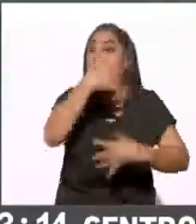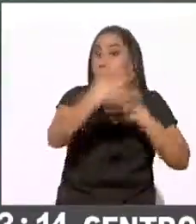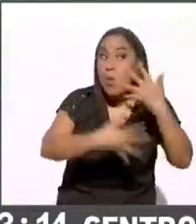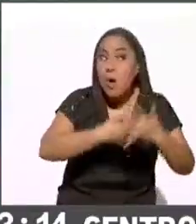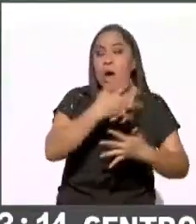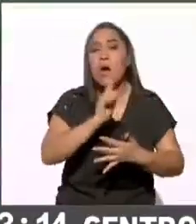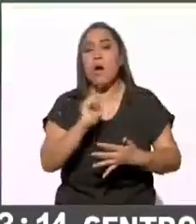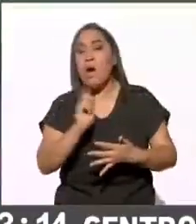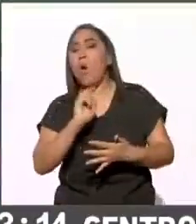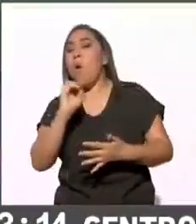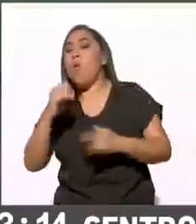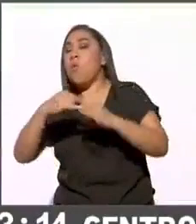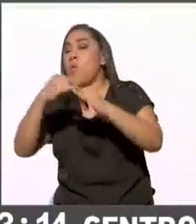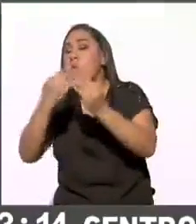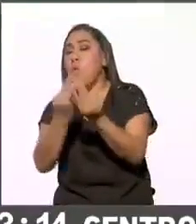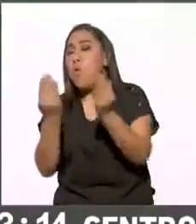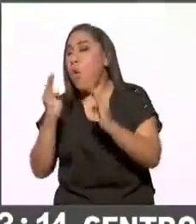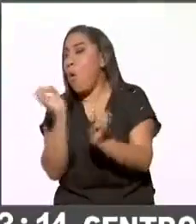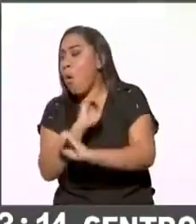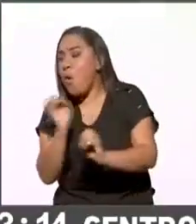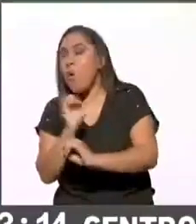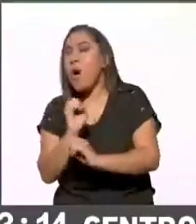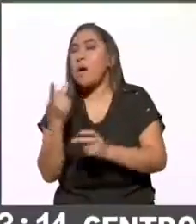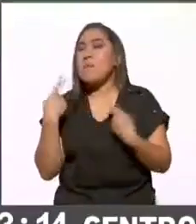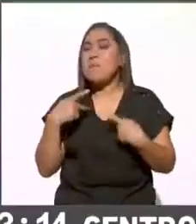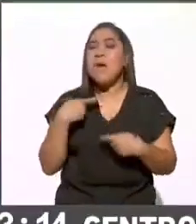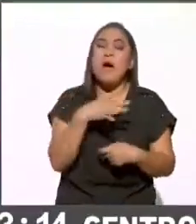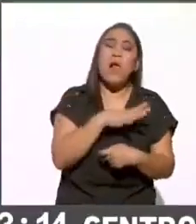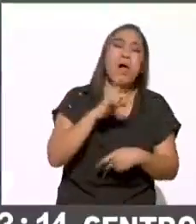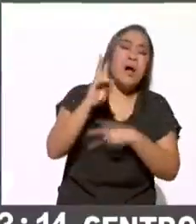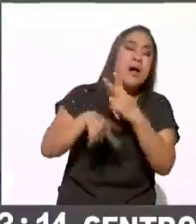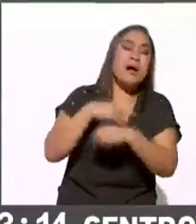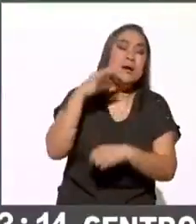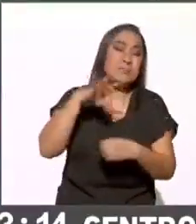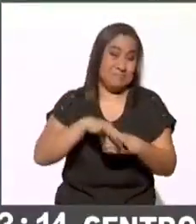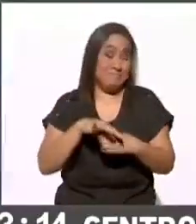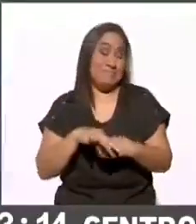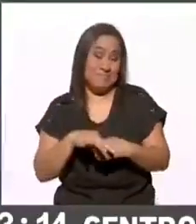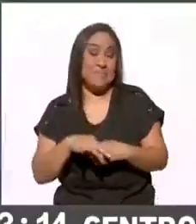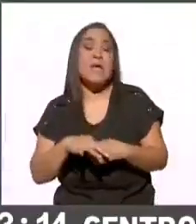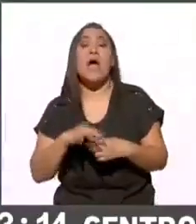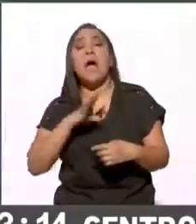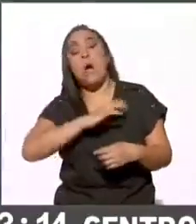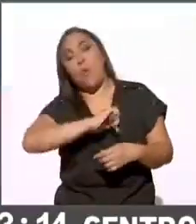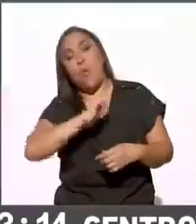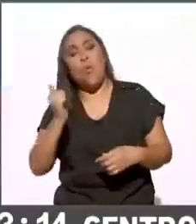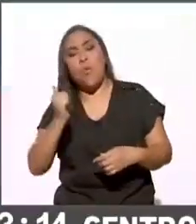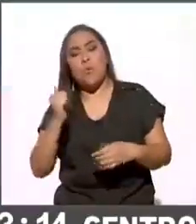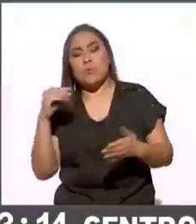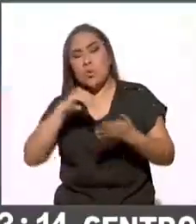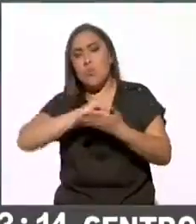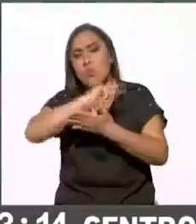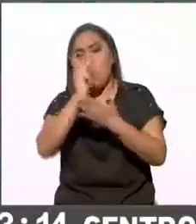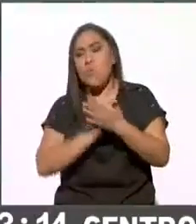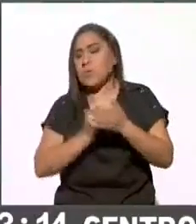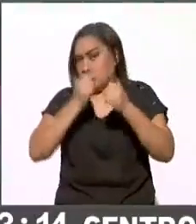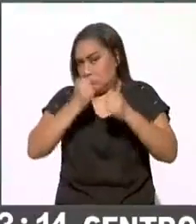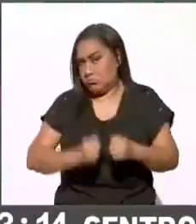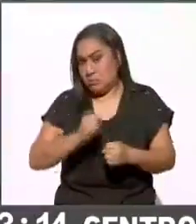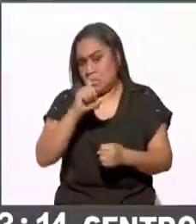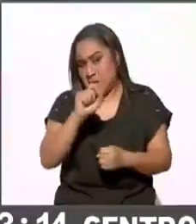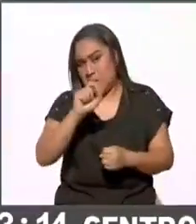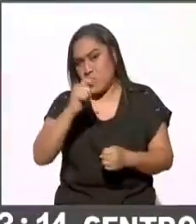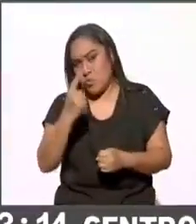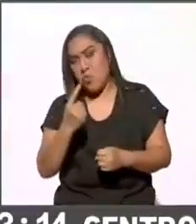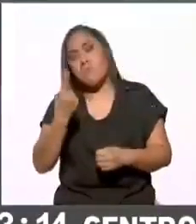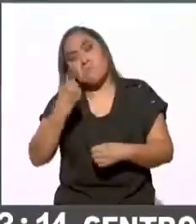una casilla, pues, para evitar que la gente vaya a votar. De hecho, existe el programa Certeza 2021 que fue justamente instalado